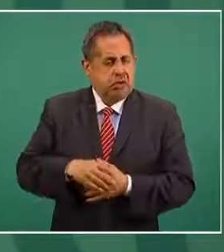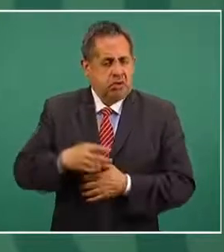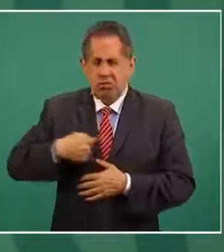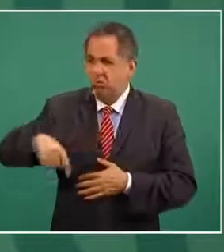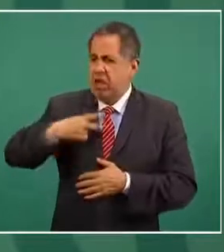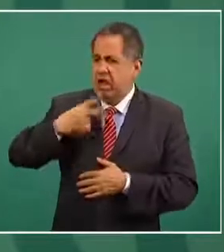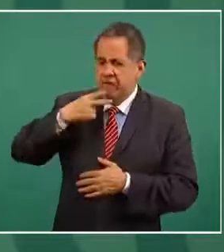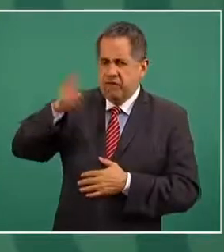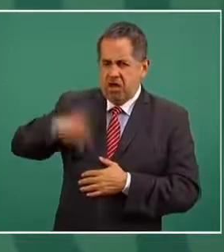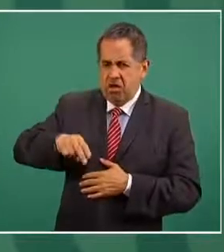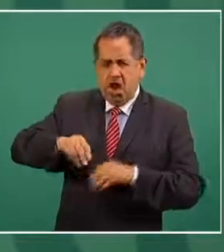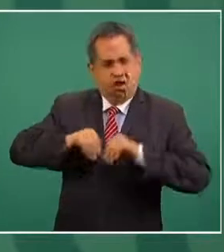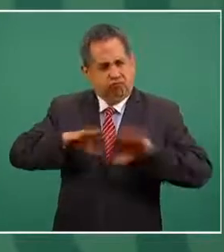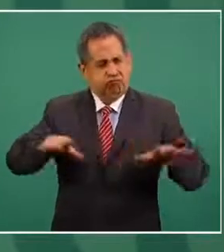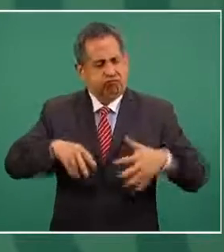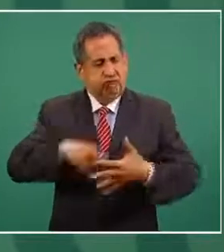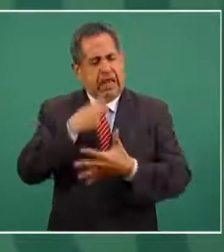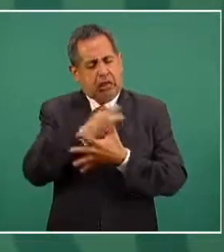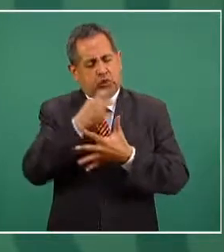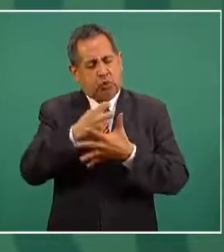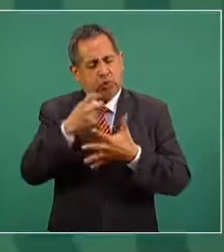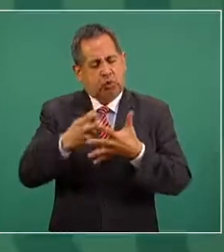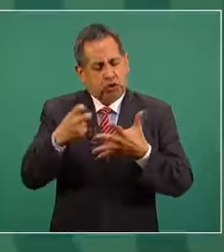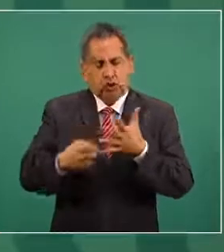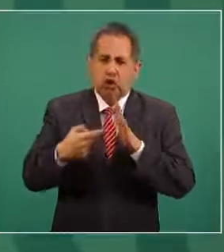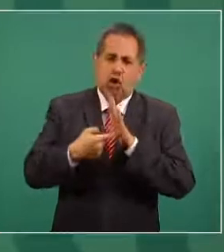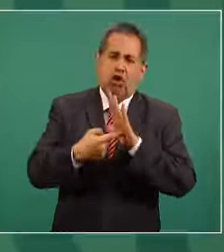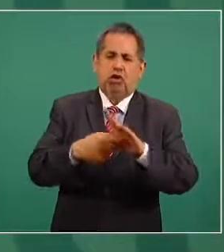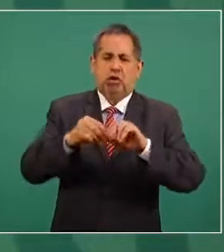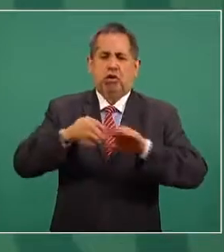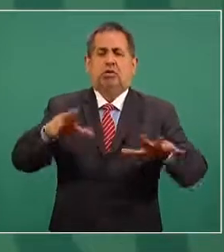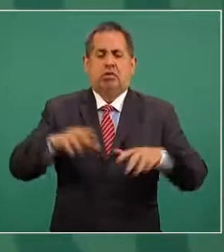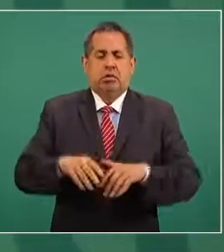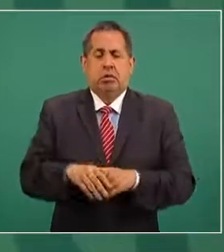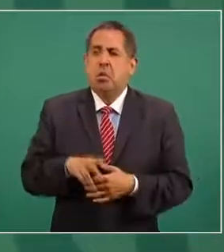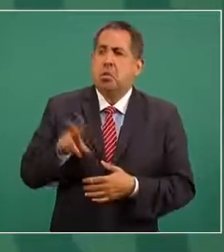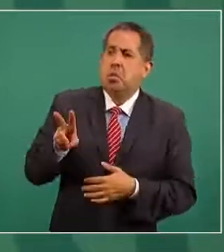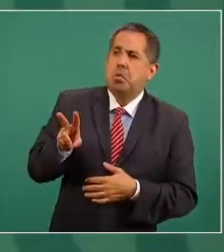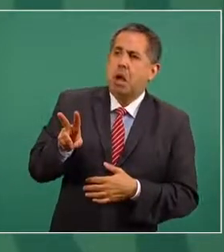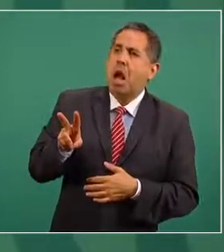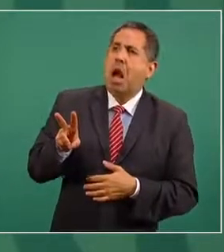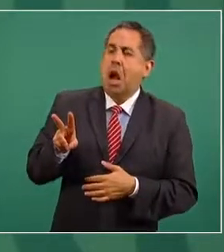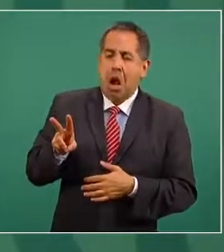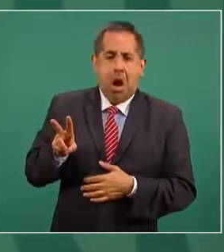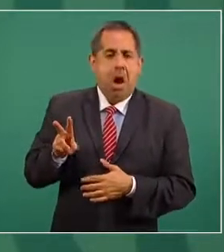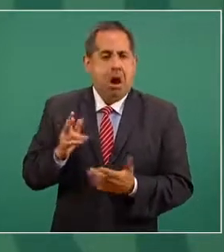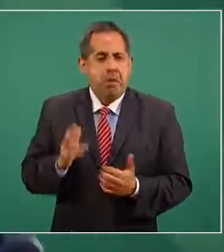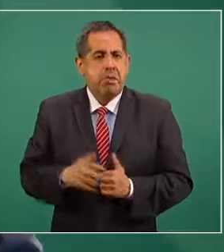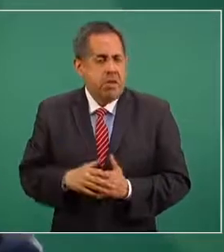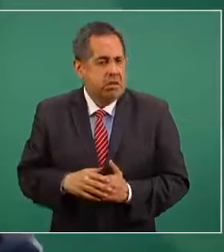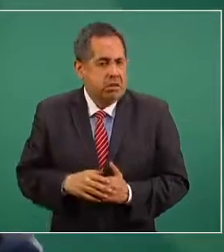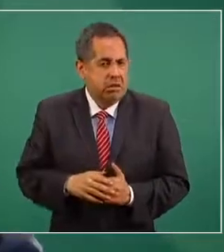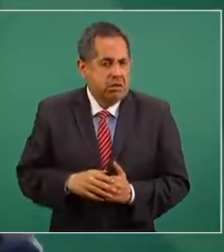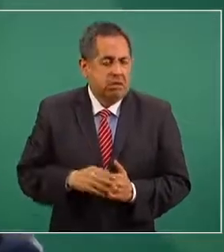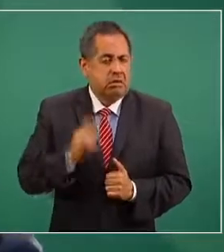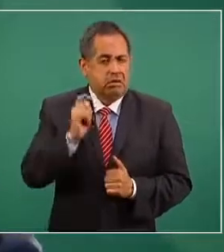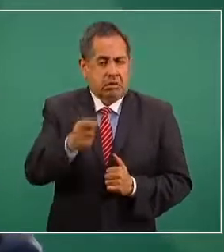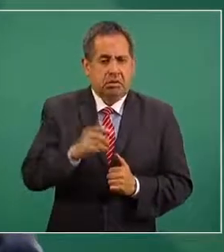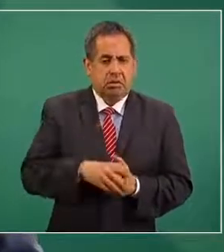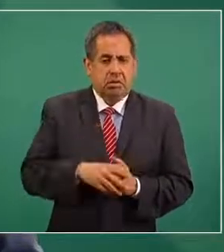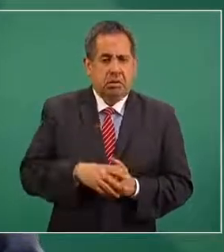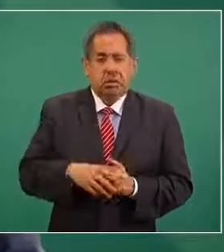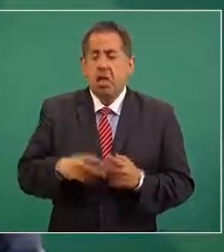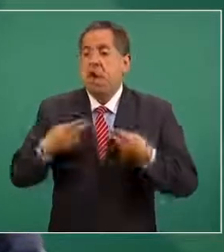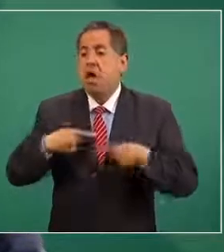lo que realmente sucedió tampoco están obligados los